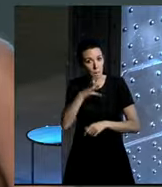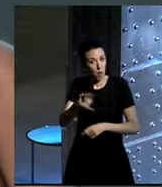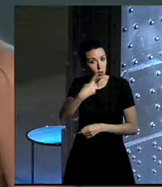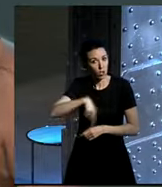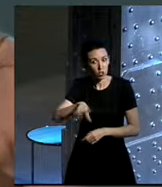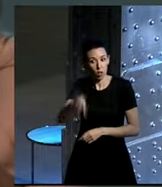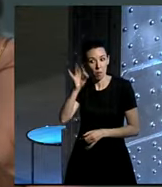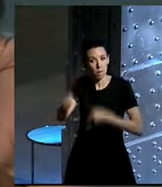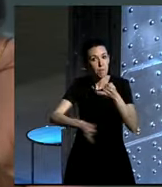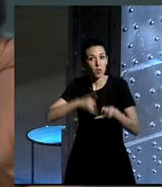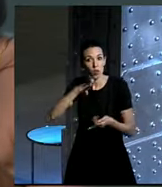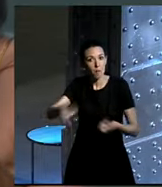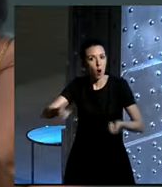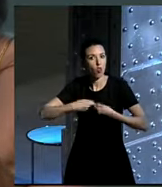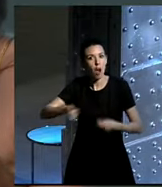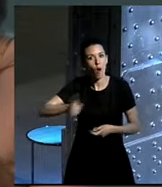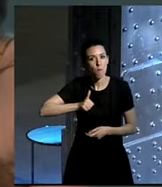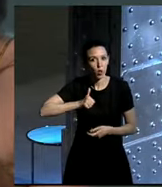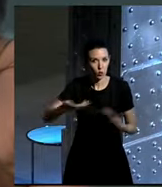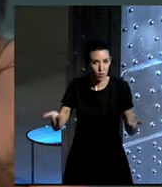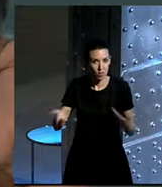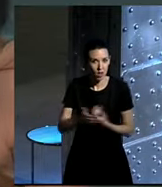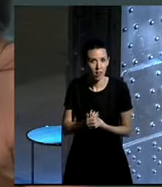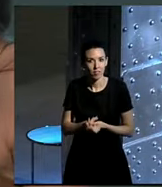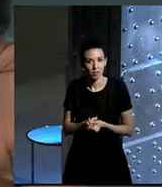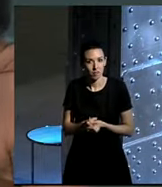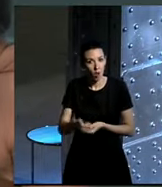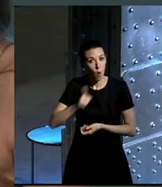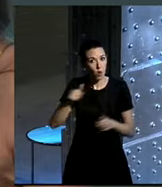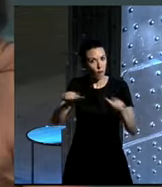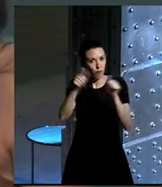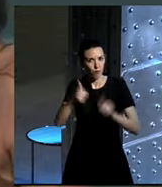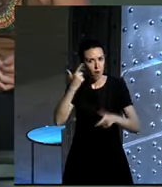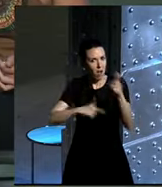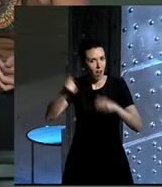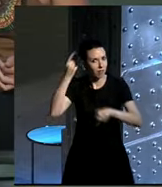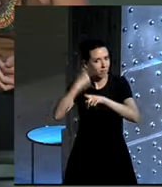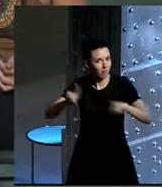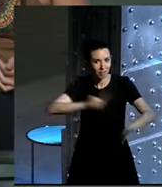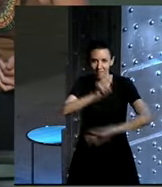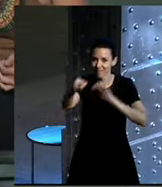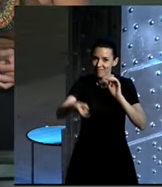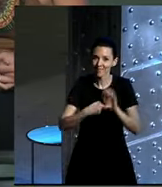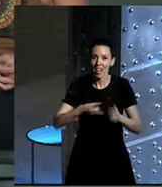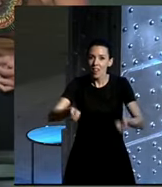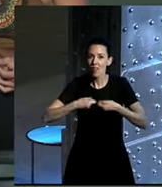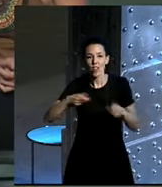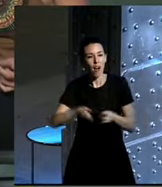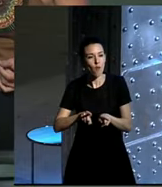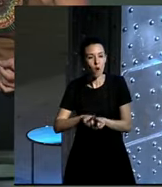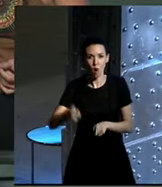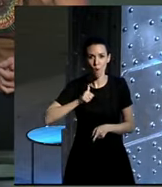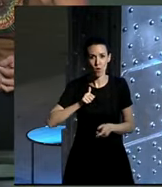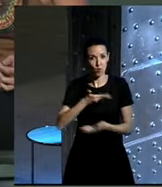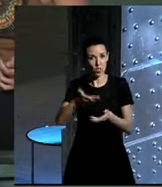la bici también porque nos da esa oportunidad, ¿no?, de que es otra manera de viajar completamente diferente, que te da otra oportunidad, la